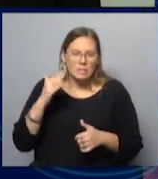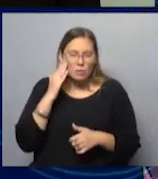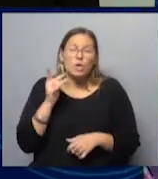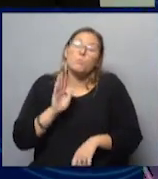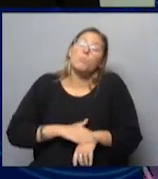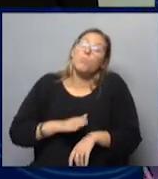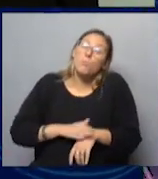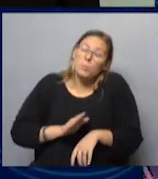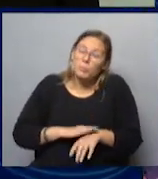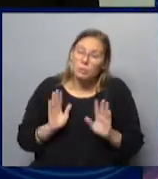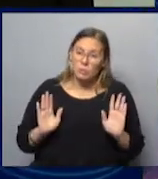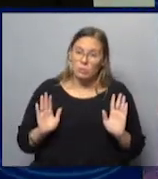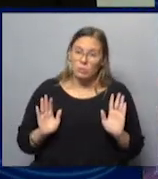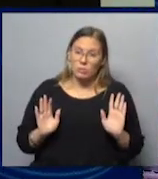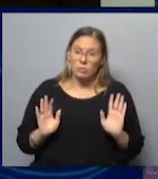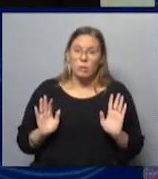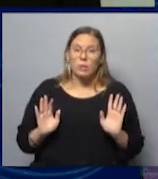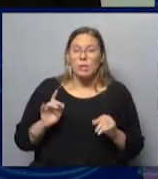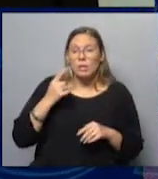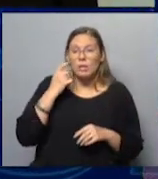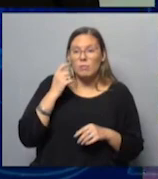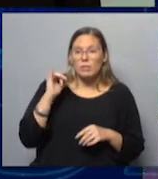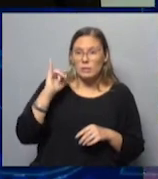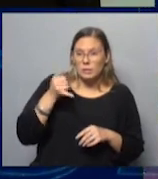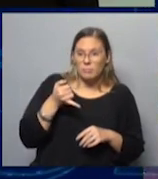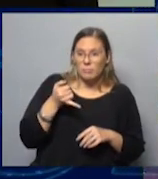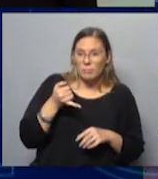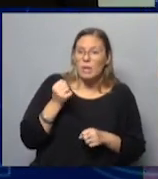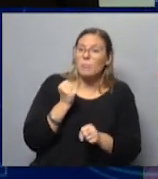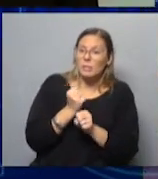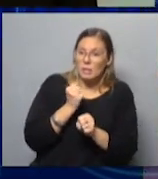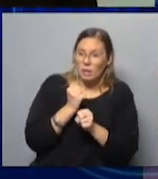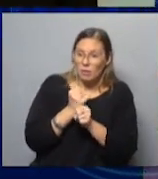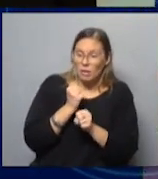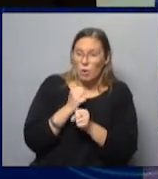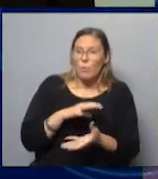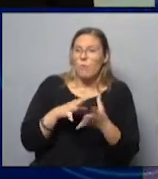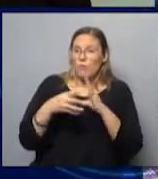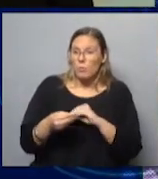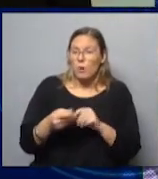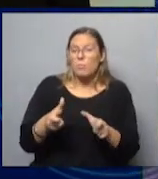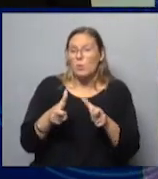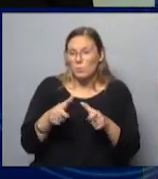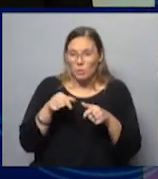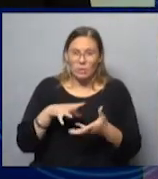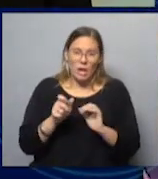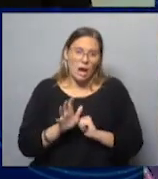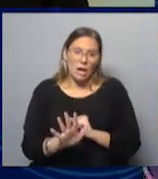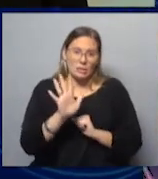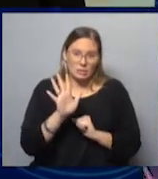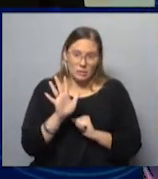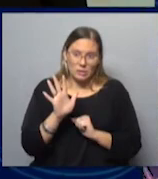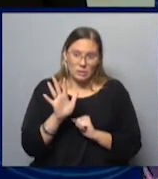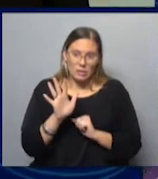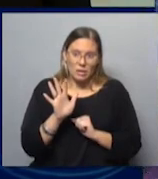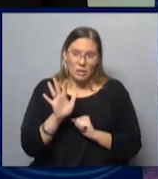que en algún momento iba a aparecer en mis trabajos o en la forma. Por suerte apareció de esta manera, que es con